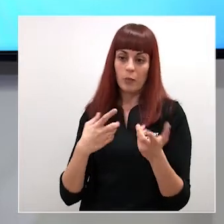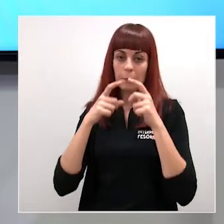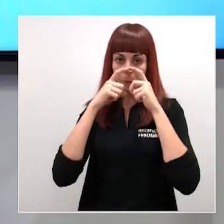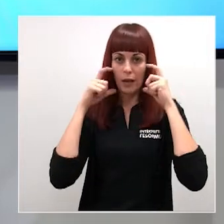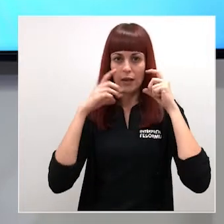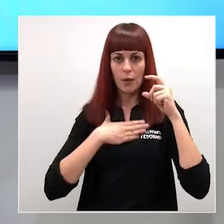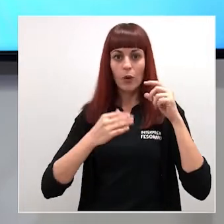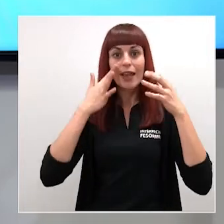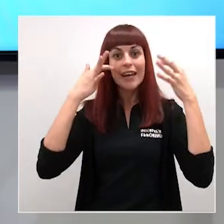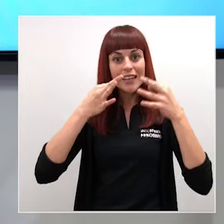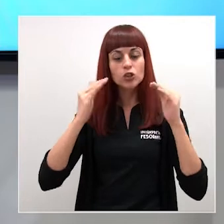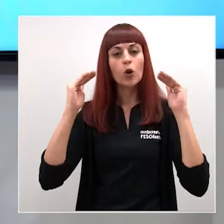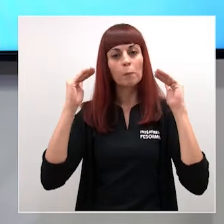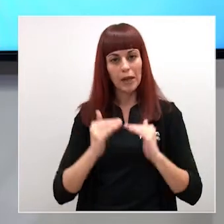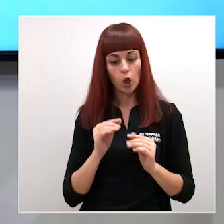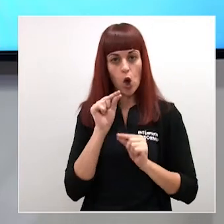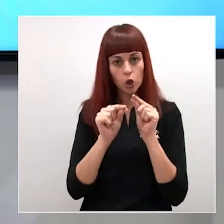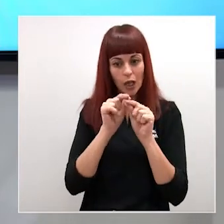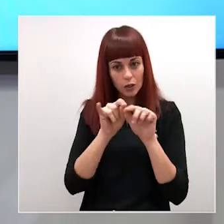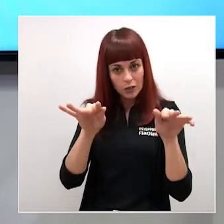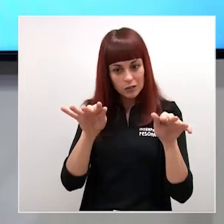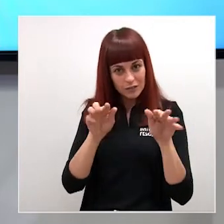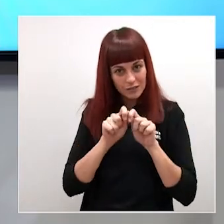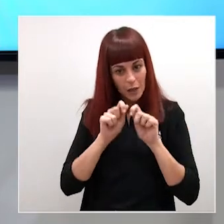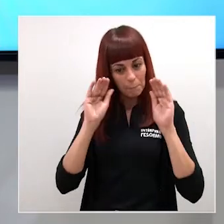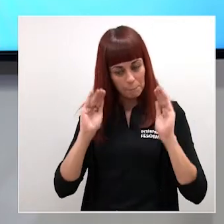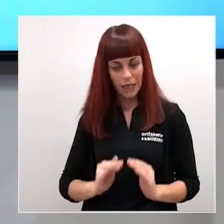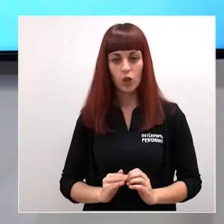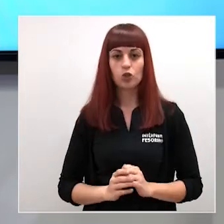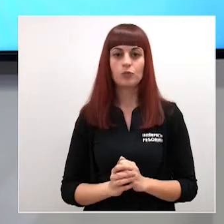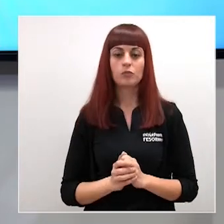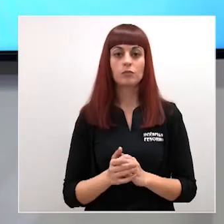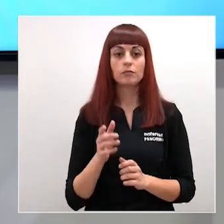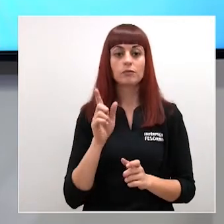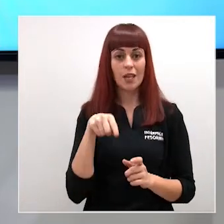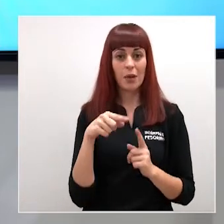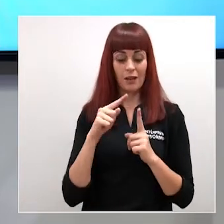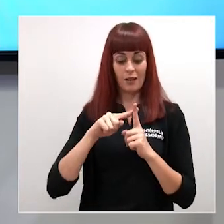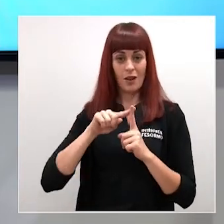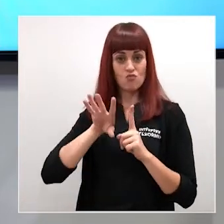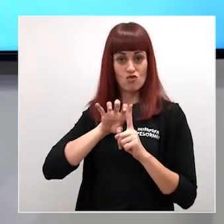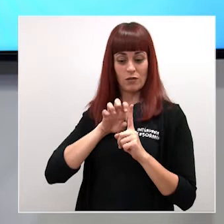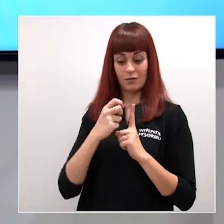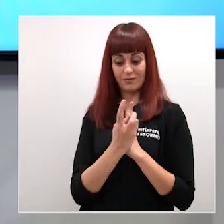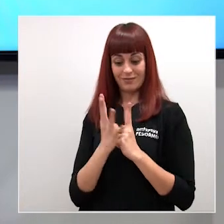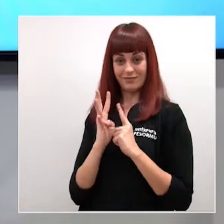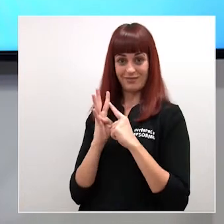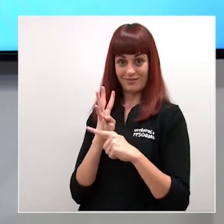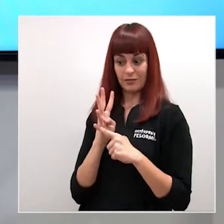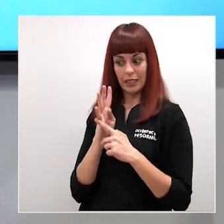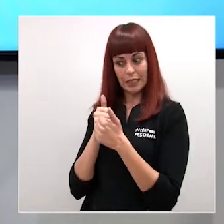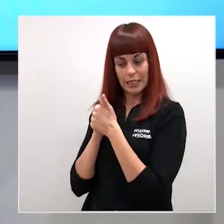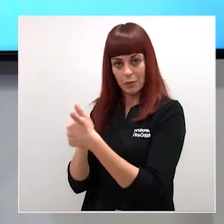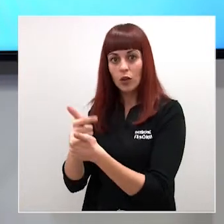minimizar el riesgo de contagio. La detección y el aislamiento de casos y sus contactos vuelven a ser básicos para acabar con la pandemia